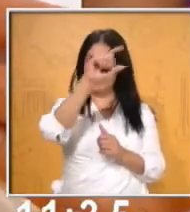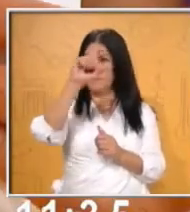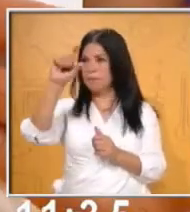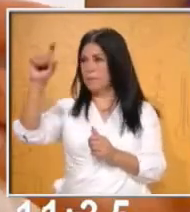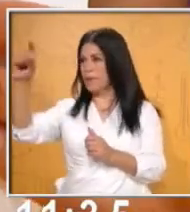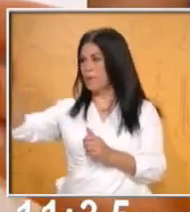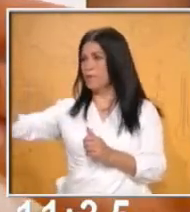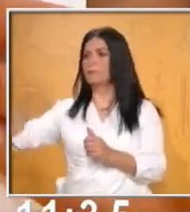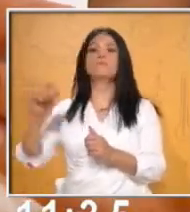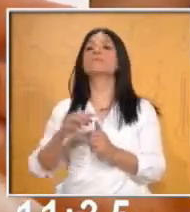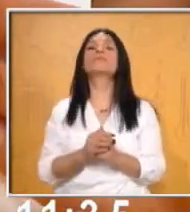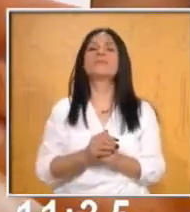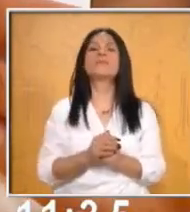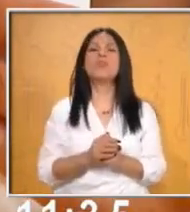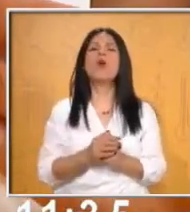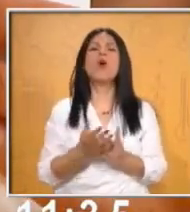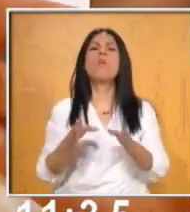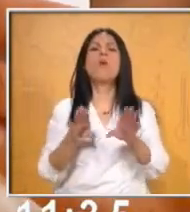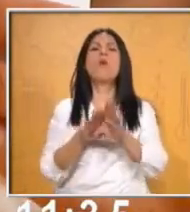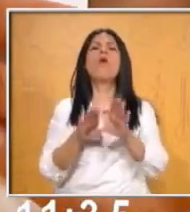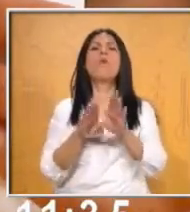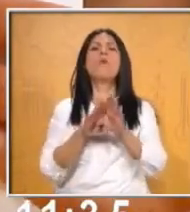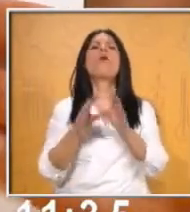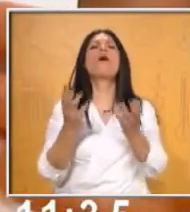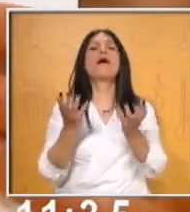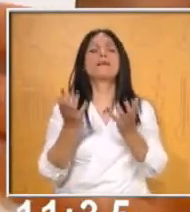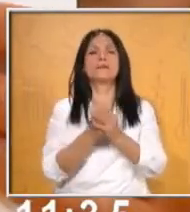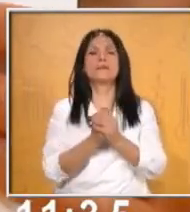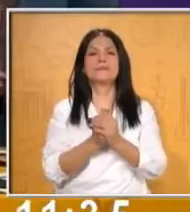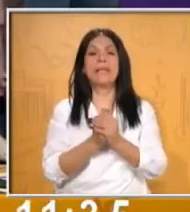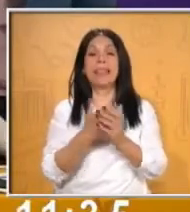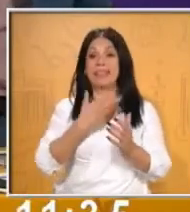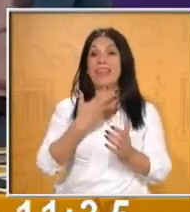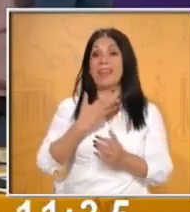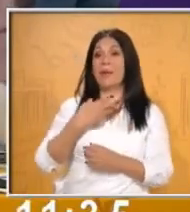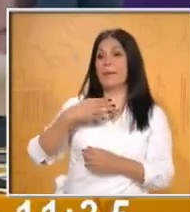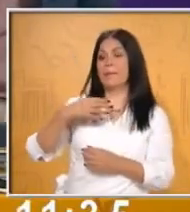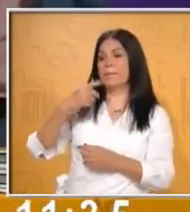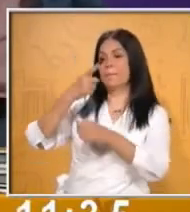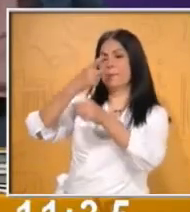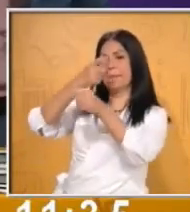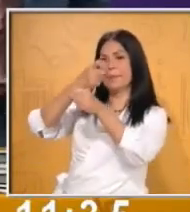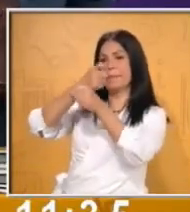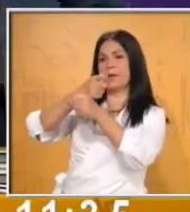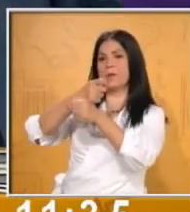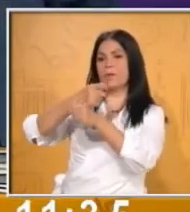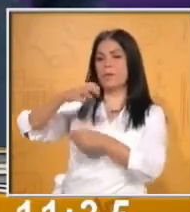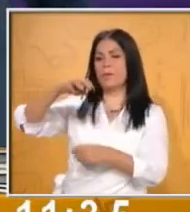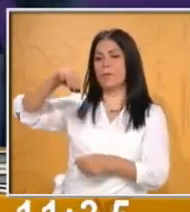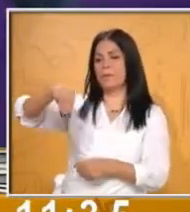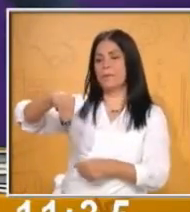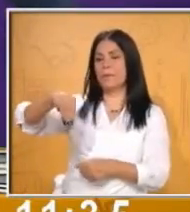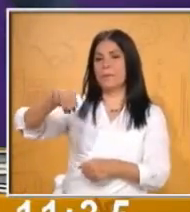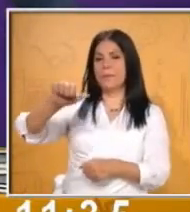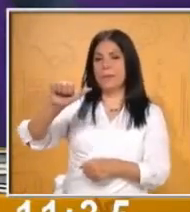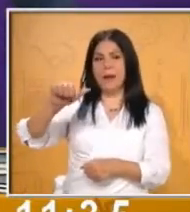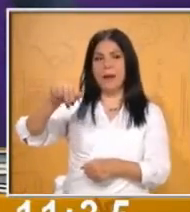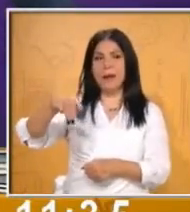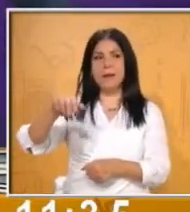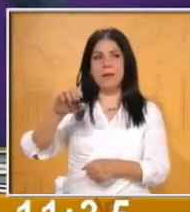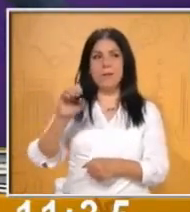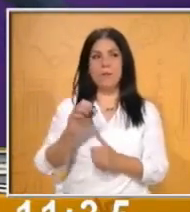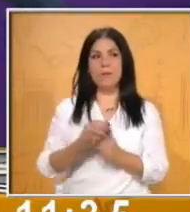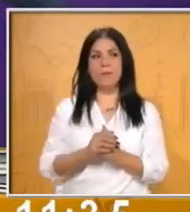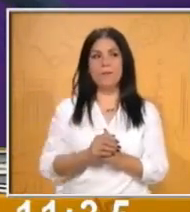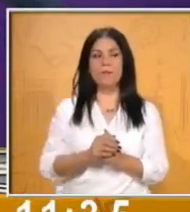es lo que vamos a hacer? Ya te estamos dando las palabras. Y nada más para mencionar un poquito. Maestro, ¿qué